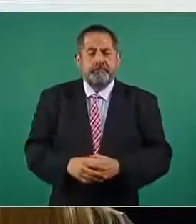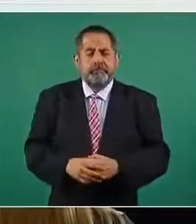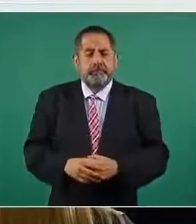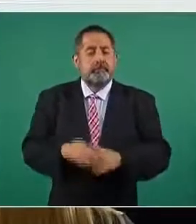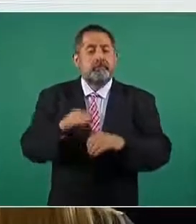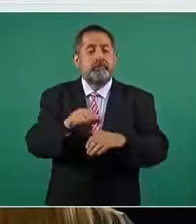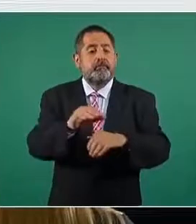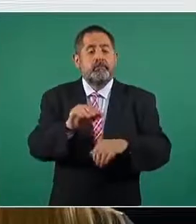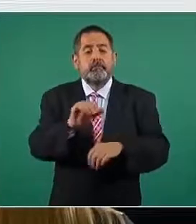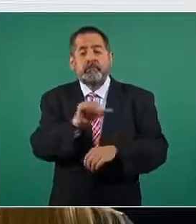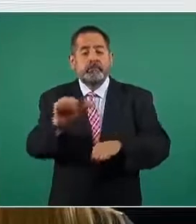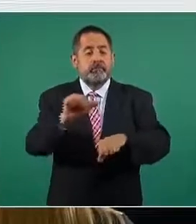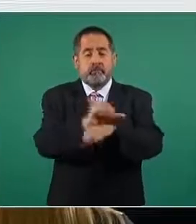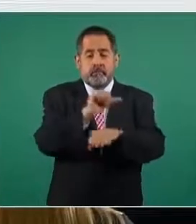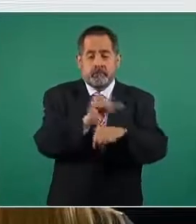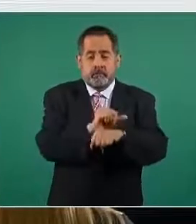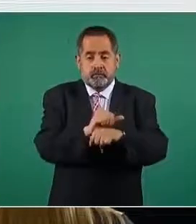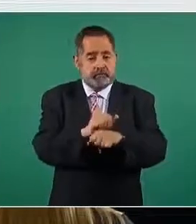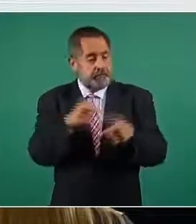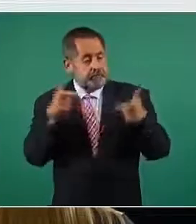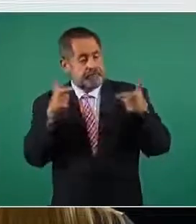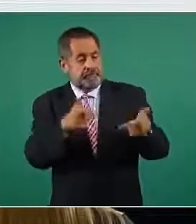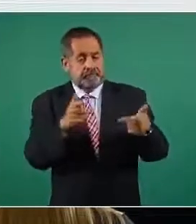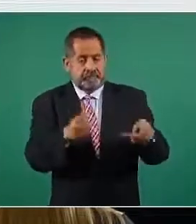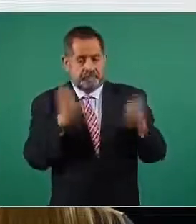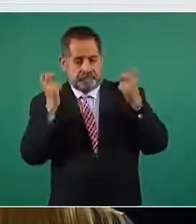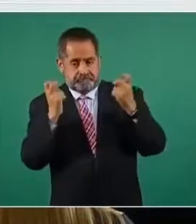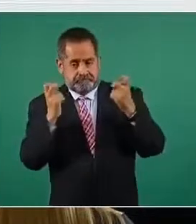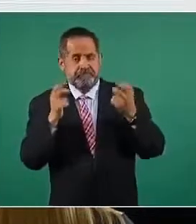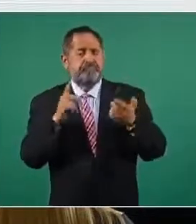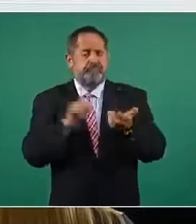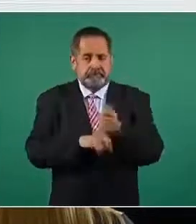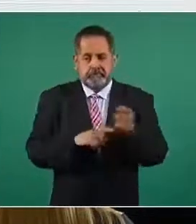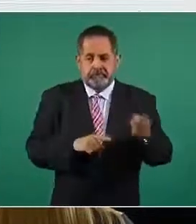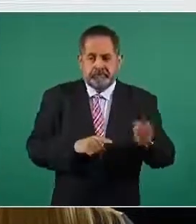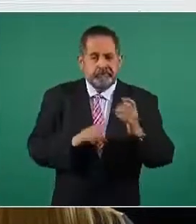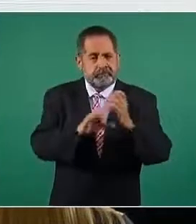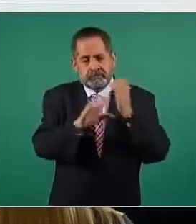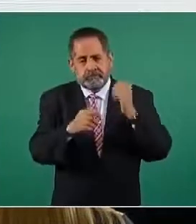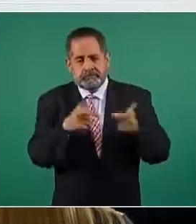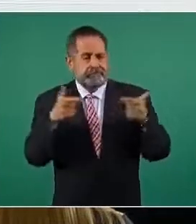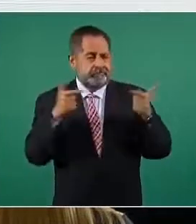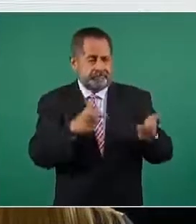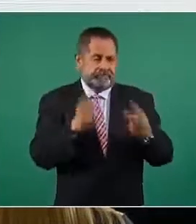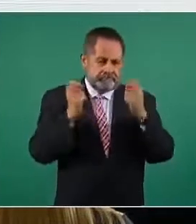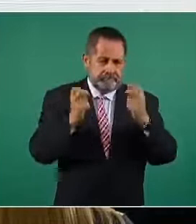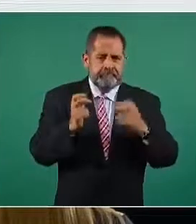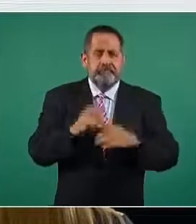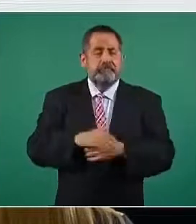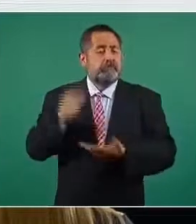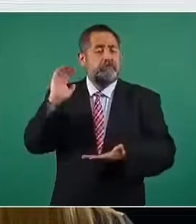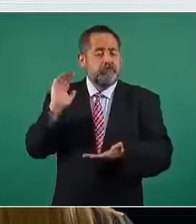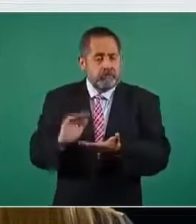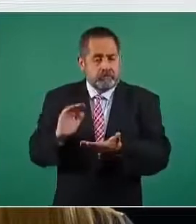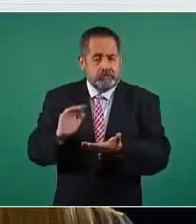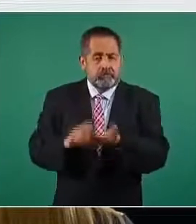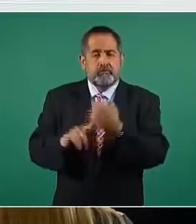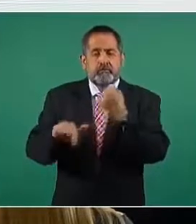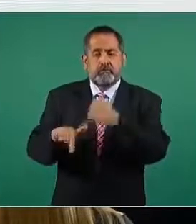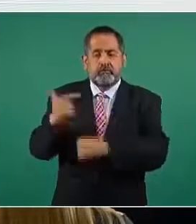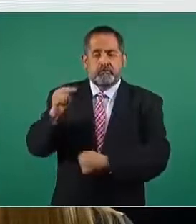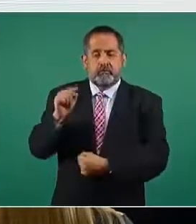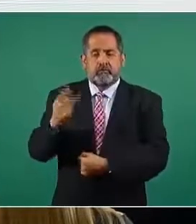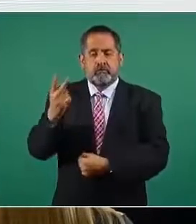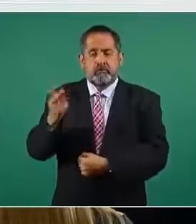robo de vehículo automotor este semestre, el robo de vehículos se redujo doce punto dos